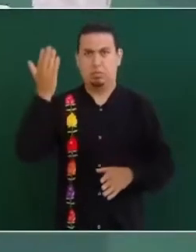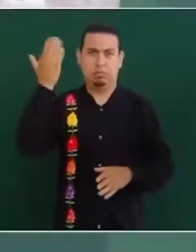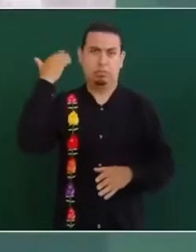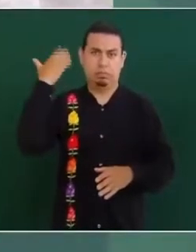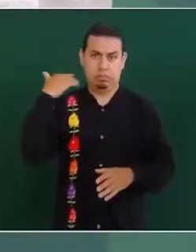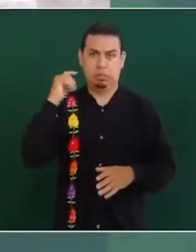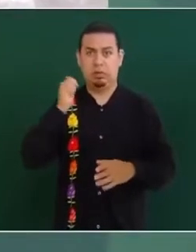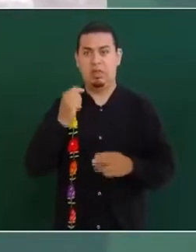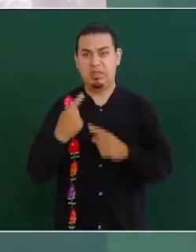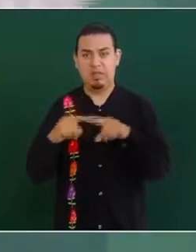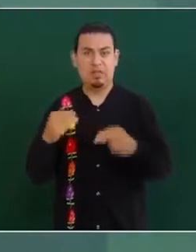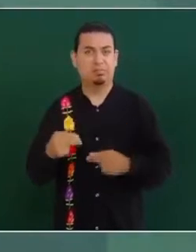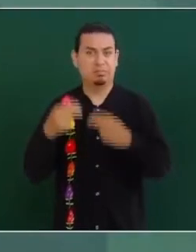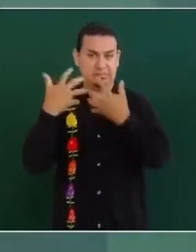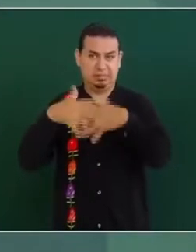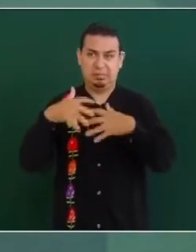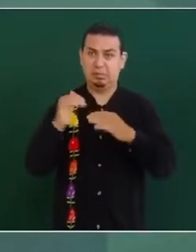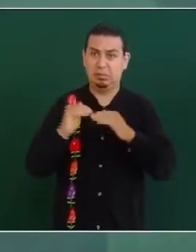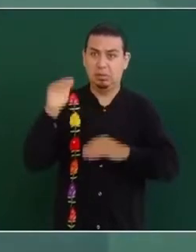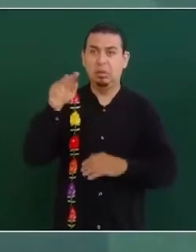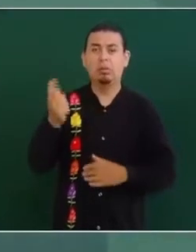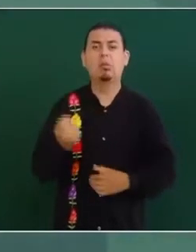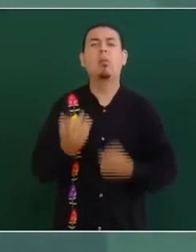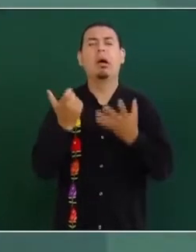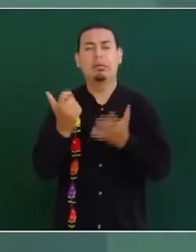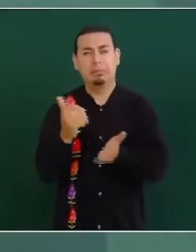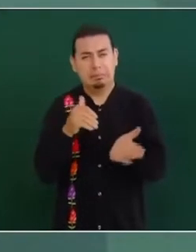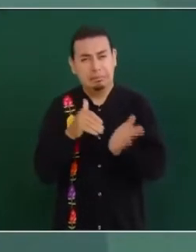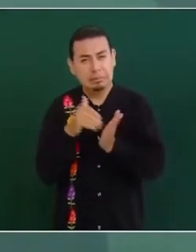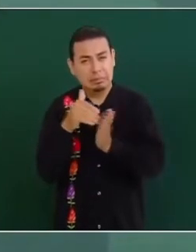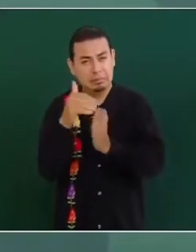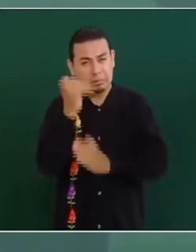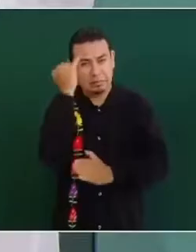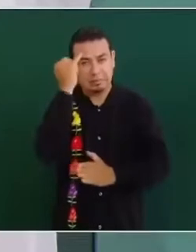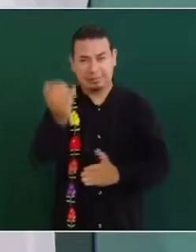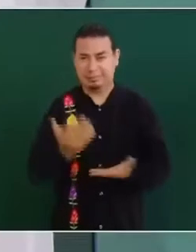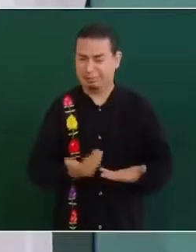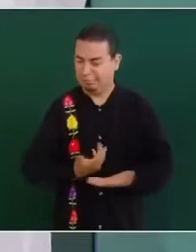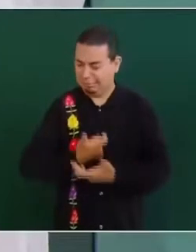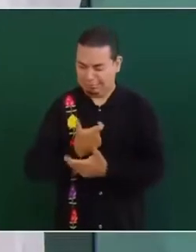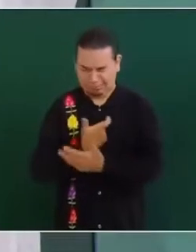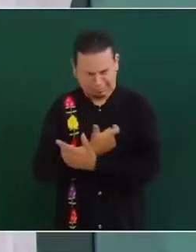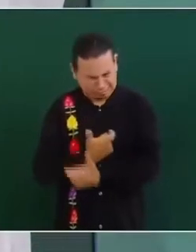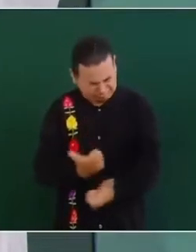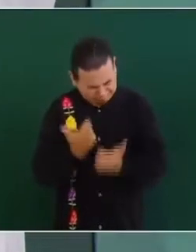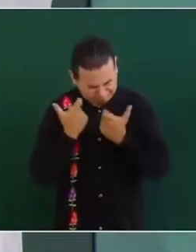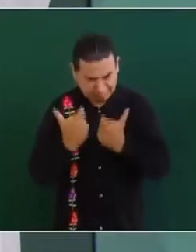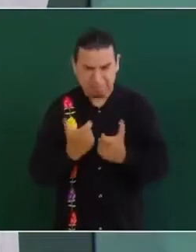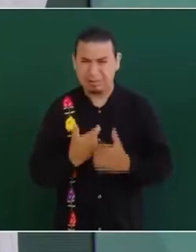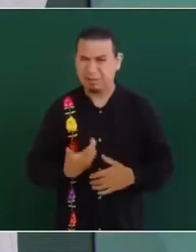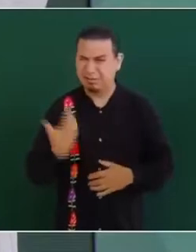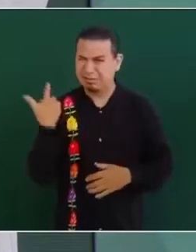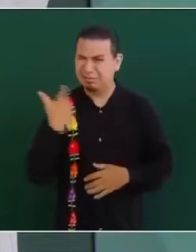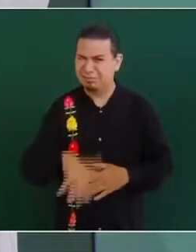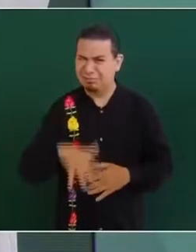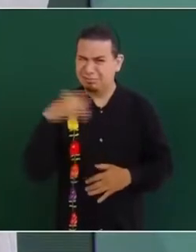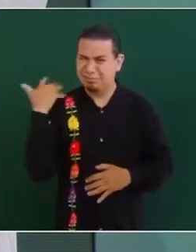grandes empresas. Imagínense una empresa grande, grande, grande, un banco,